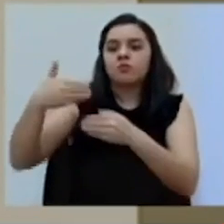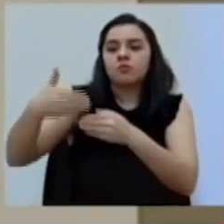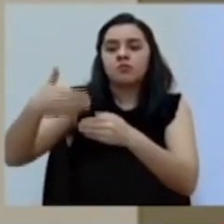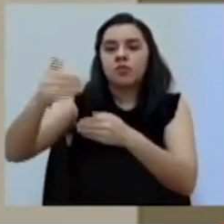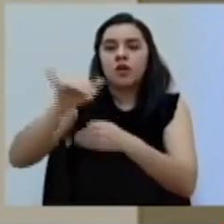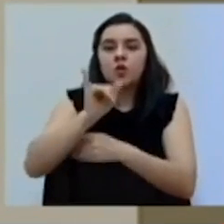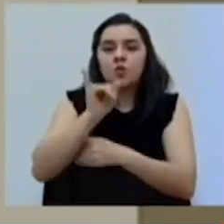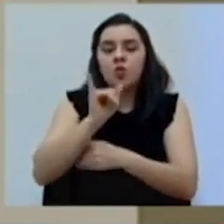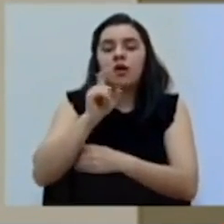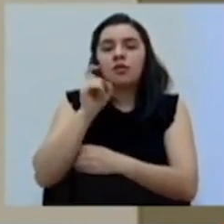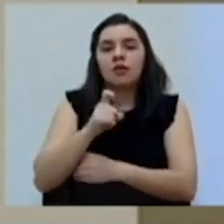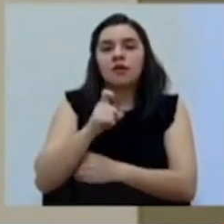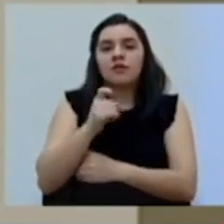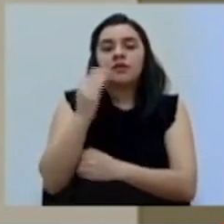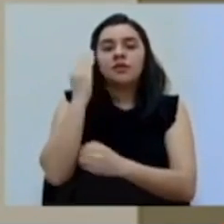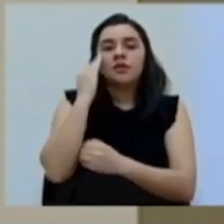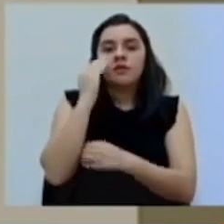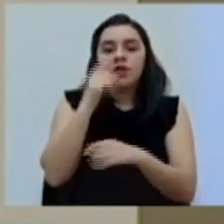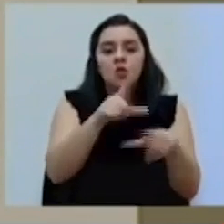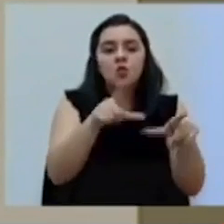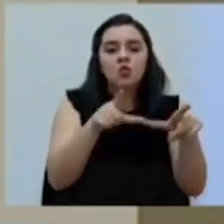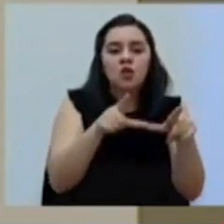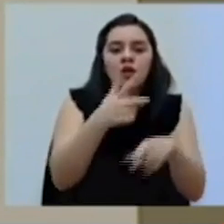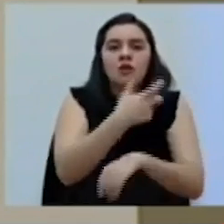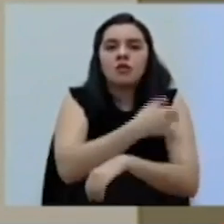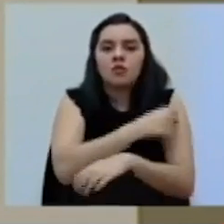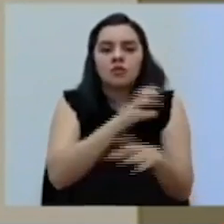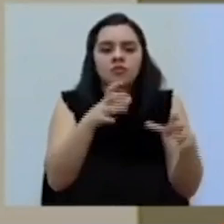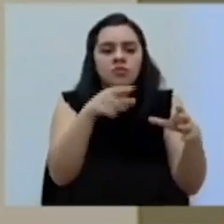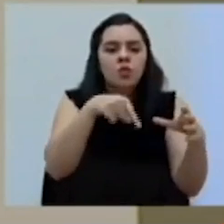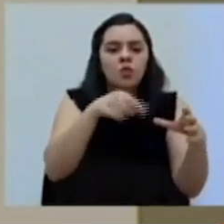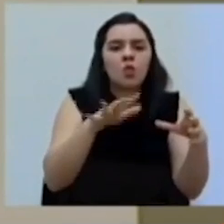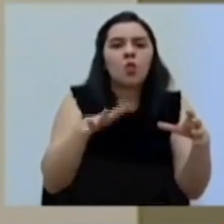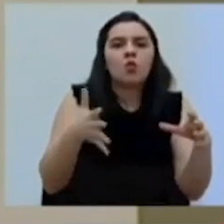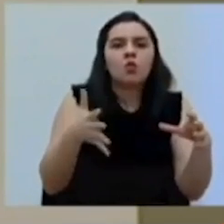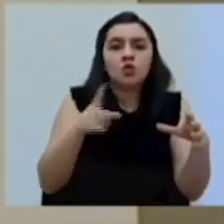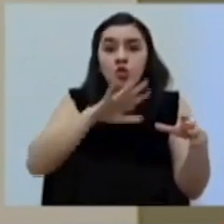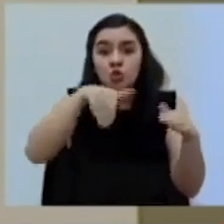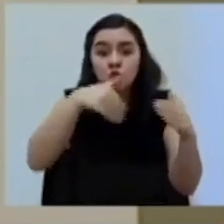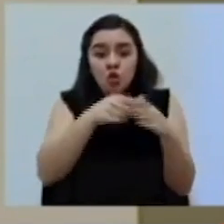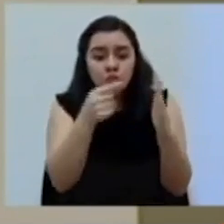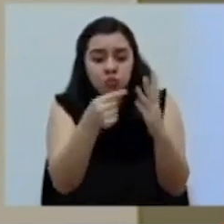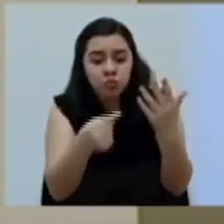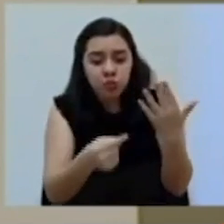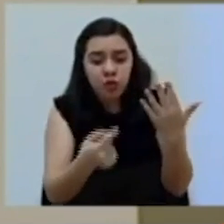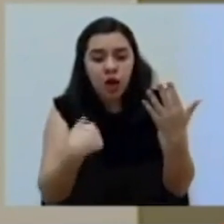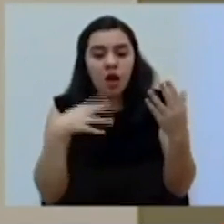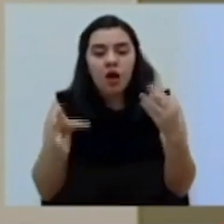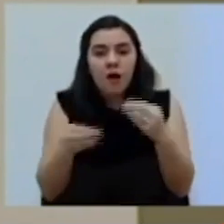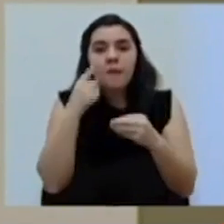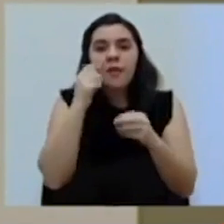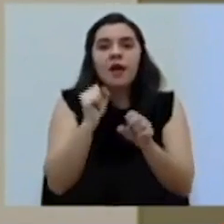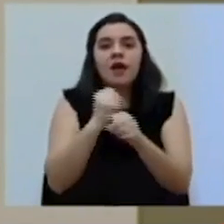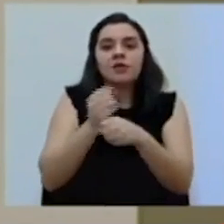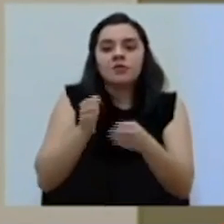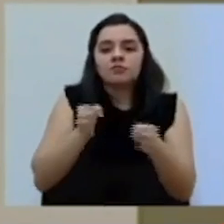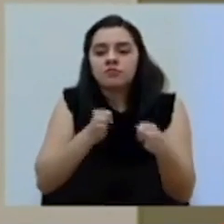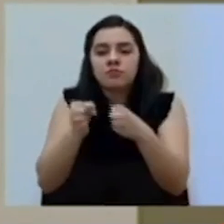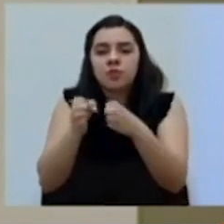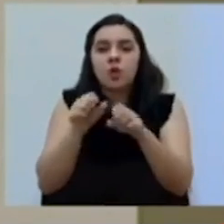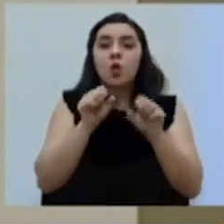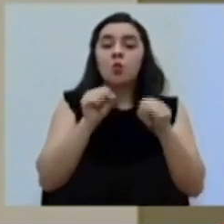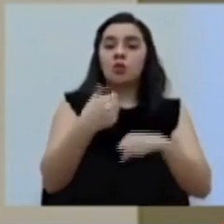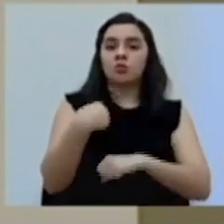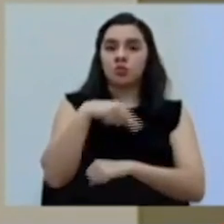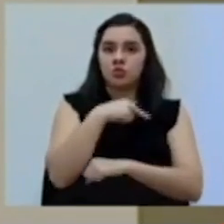la capacidad instalada de vacunación. Entonces, todos estos elementos se toman en cuenta para poder hacer las estrategias. Podemos estar